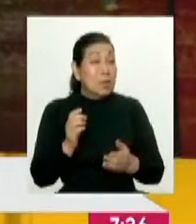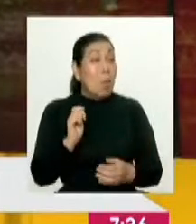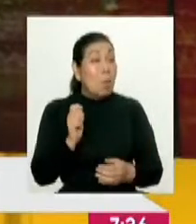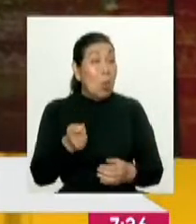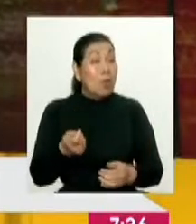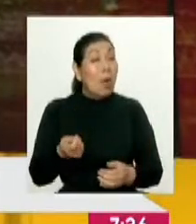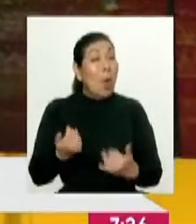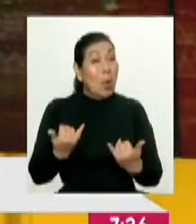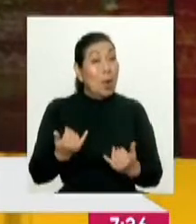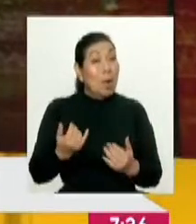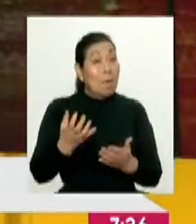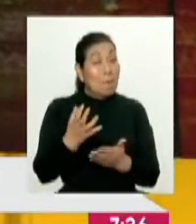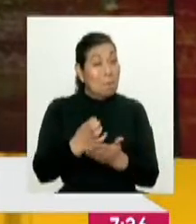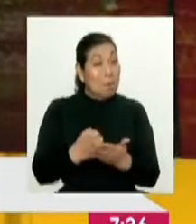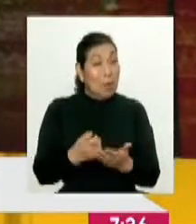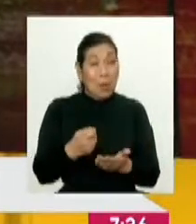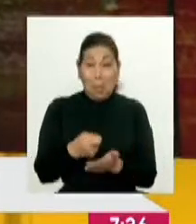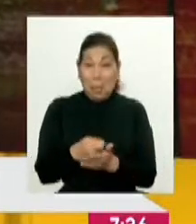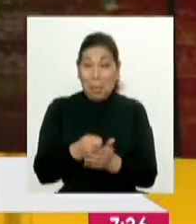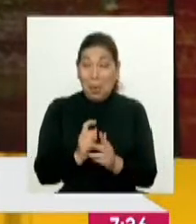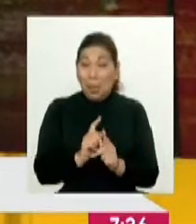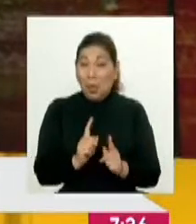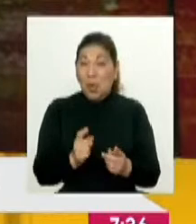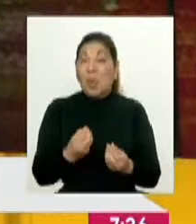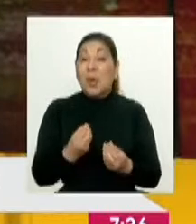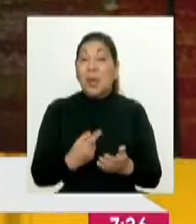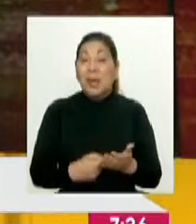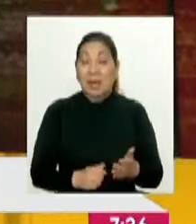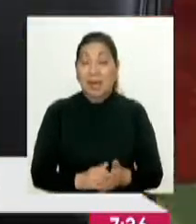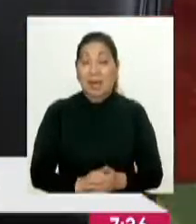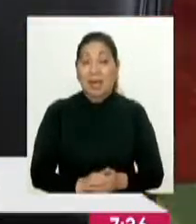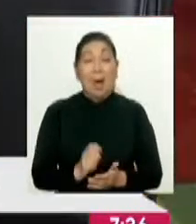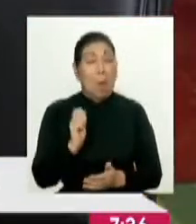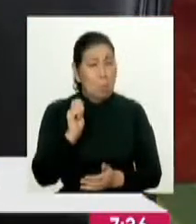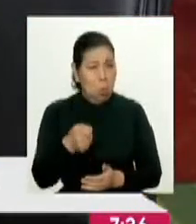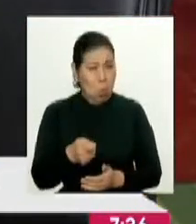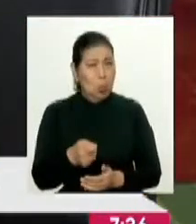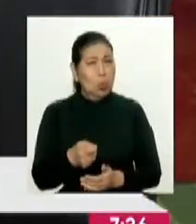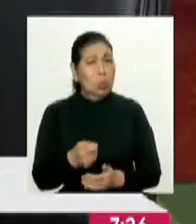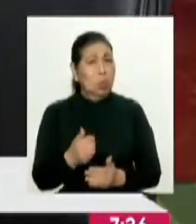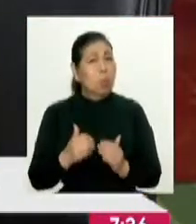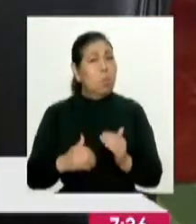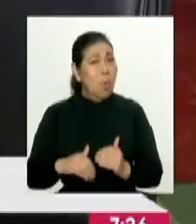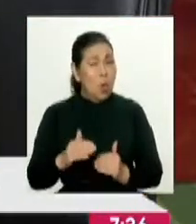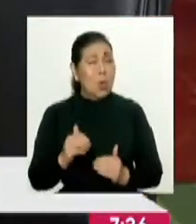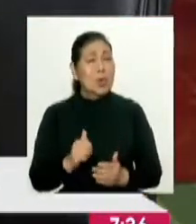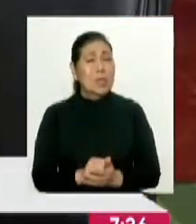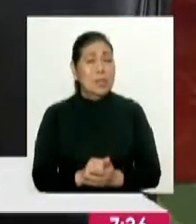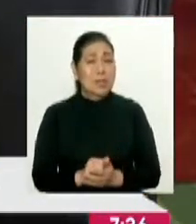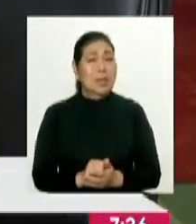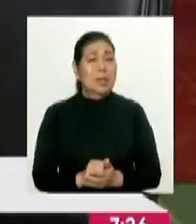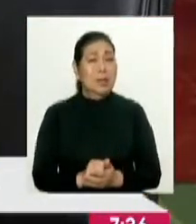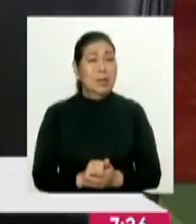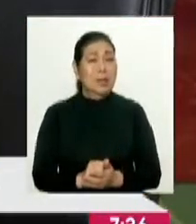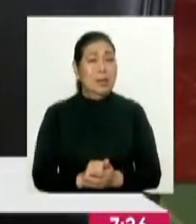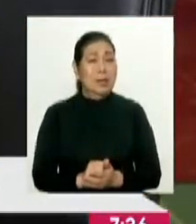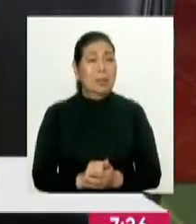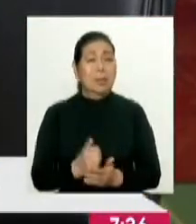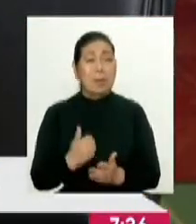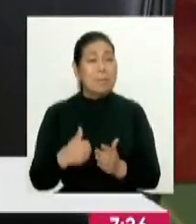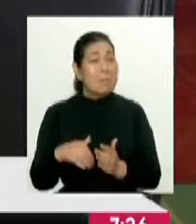mayores, ¿no? ¿Se han reducido porque no se pagaban o por qué? Bueno, las multas eran exorbitantes. Eran muy, muy Eran